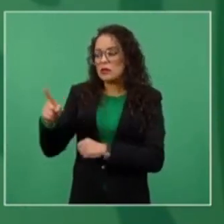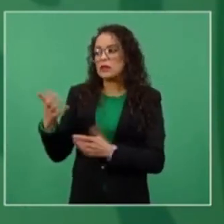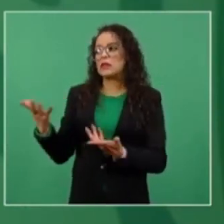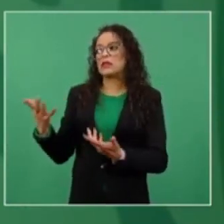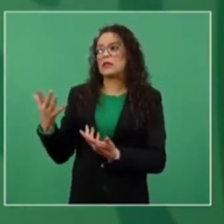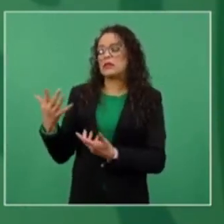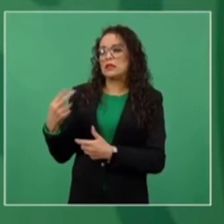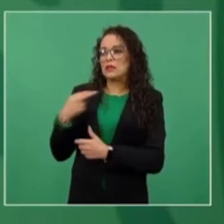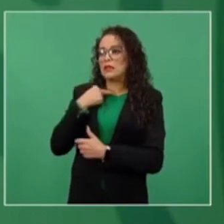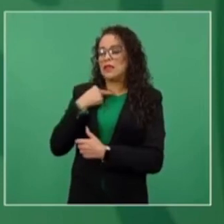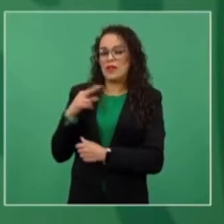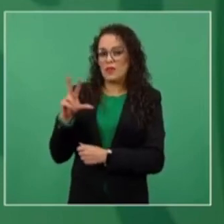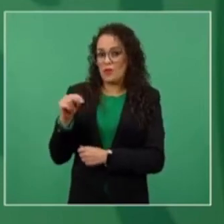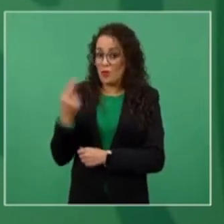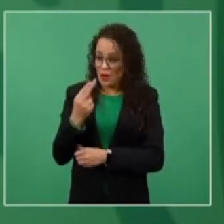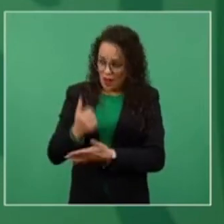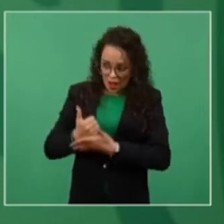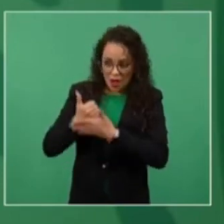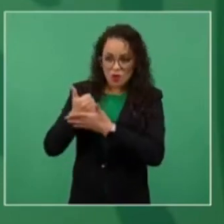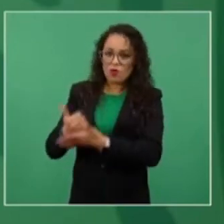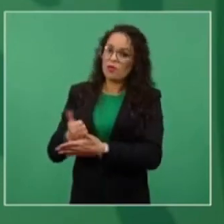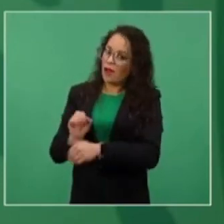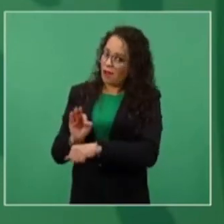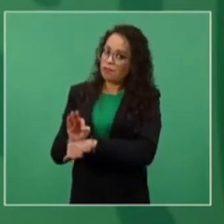échale la mano ayúdalo